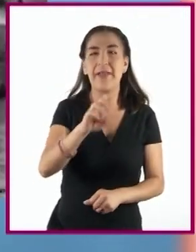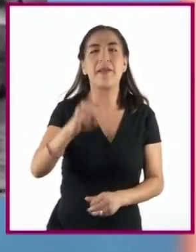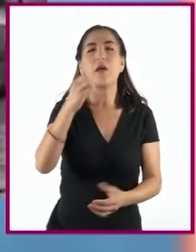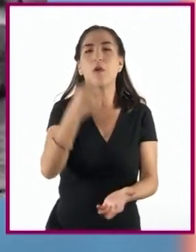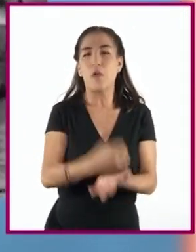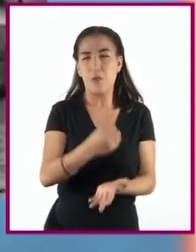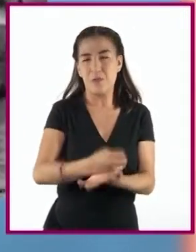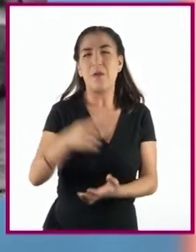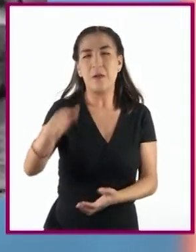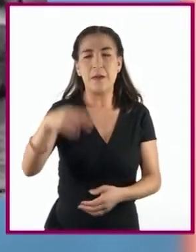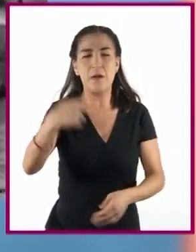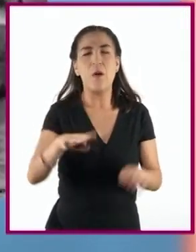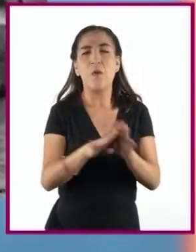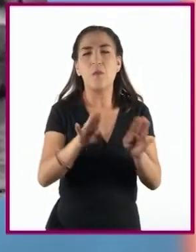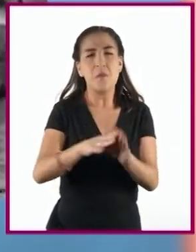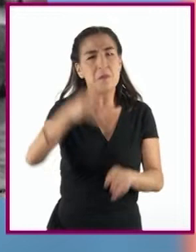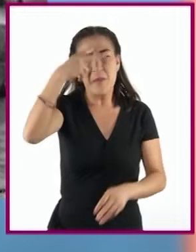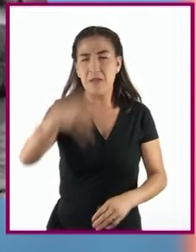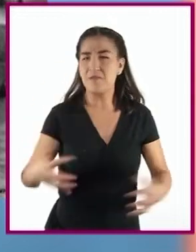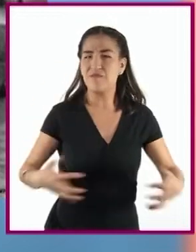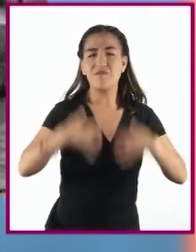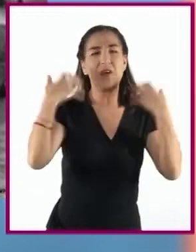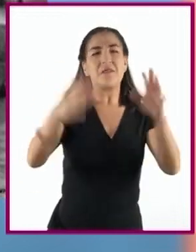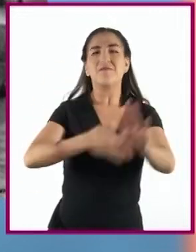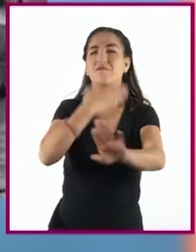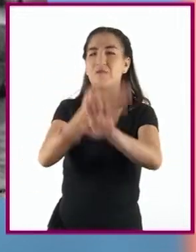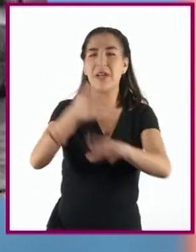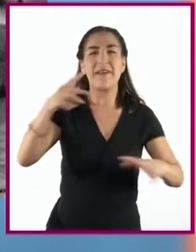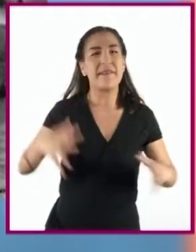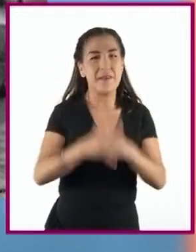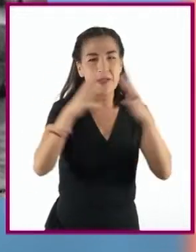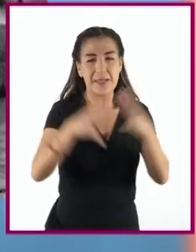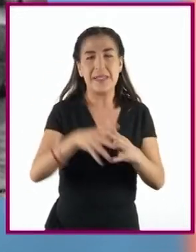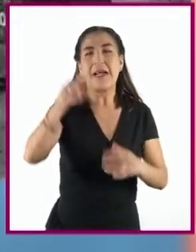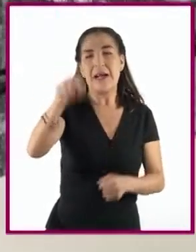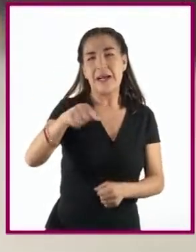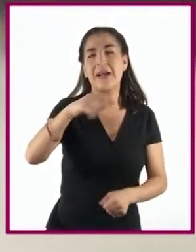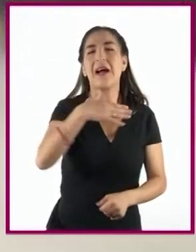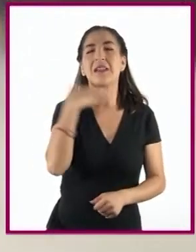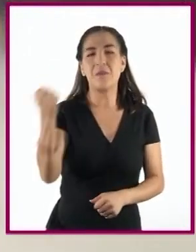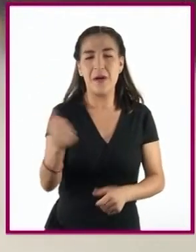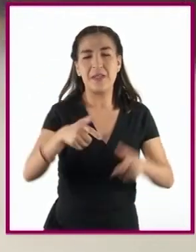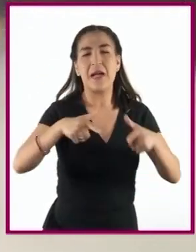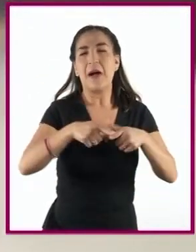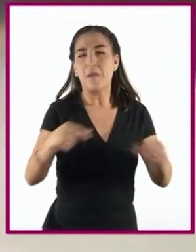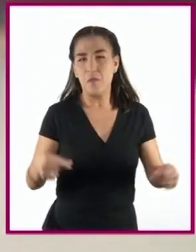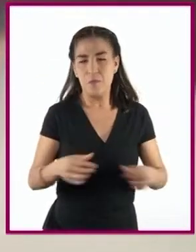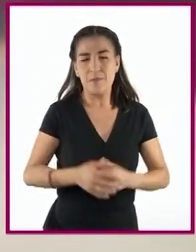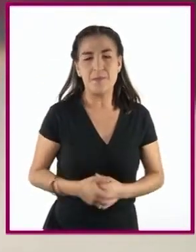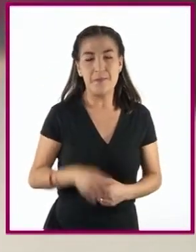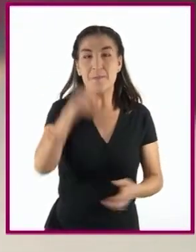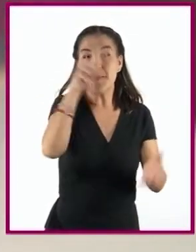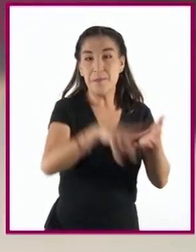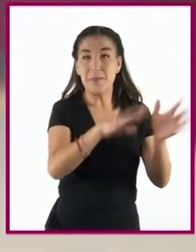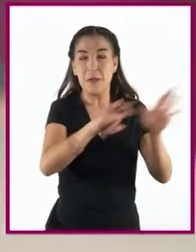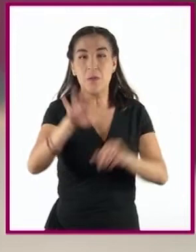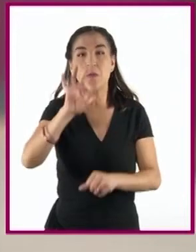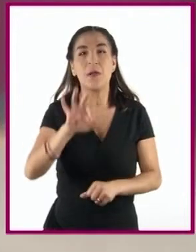México declaró la guerra a las potencias del eje, Alemania, Italia y Japón. En 1945,